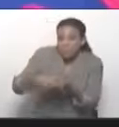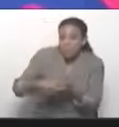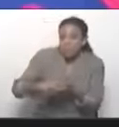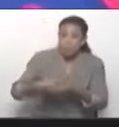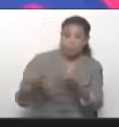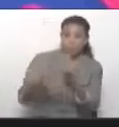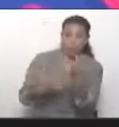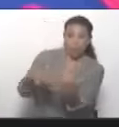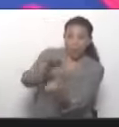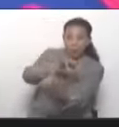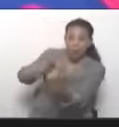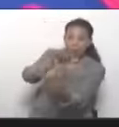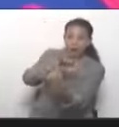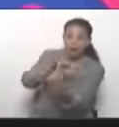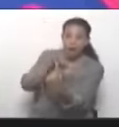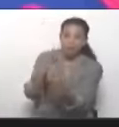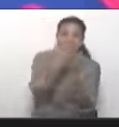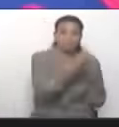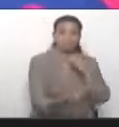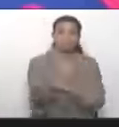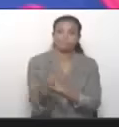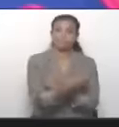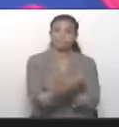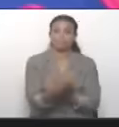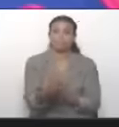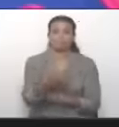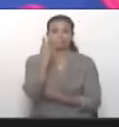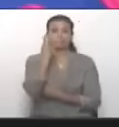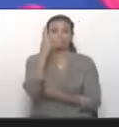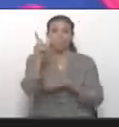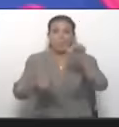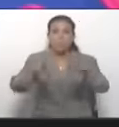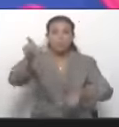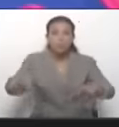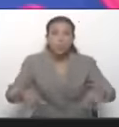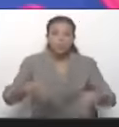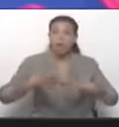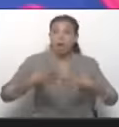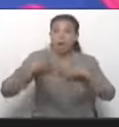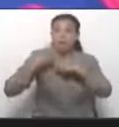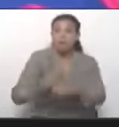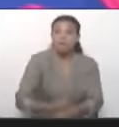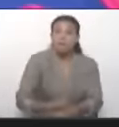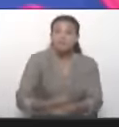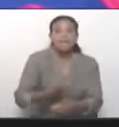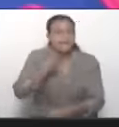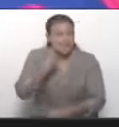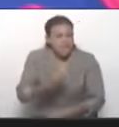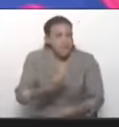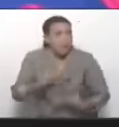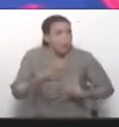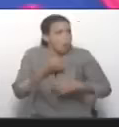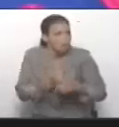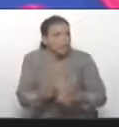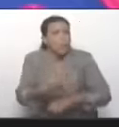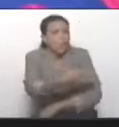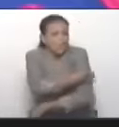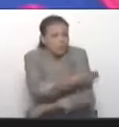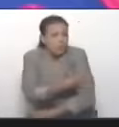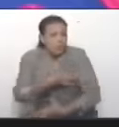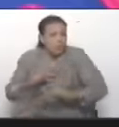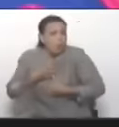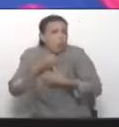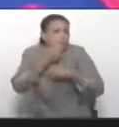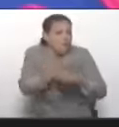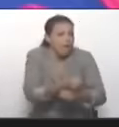paraíso. Y después, ¿qué hicieron? Fracasar. Burlarse de la confianza de la gente que creyó en ellos. Y nosotros